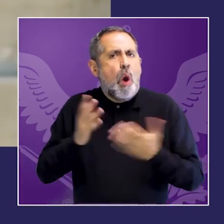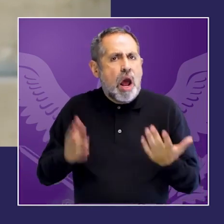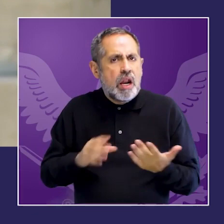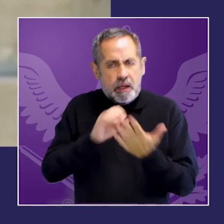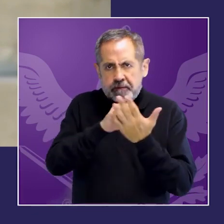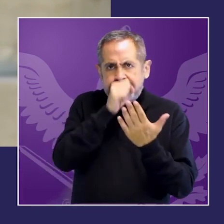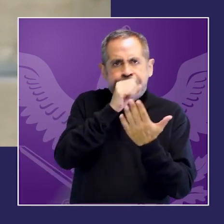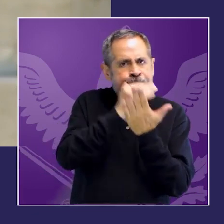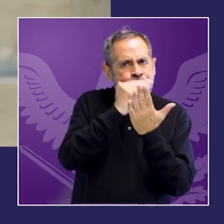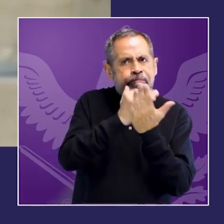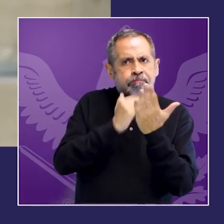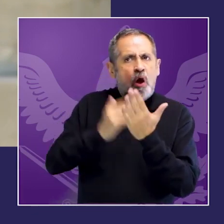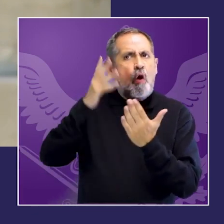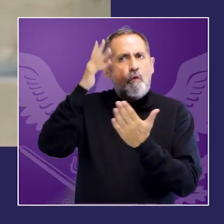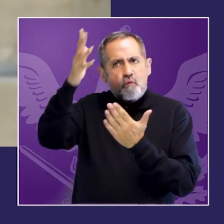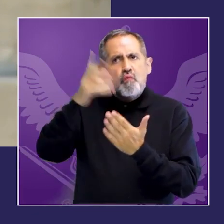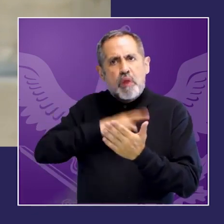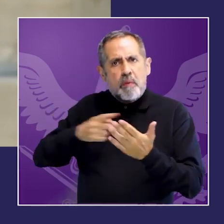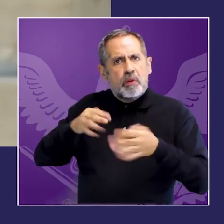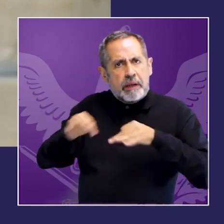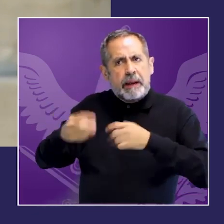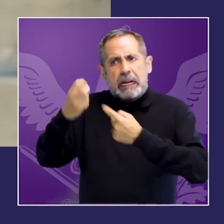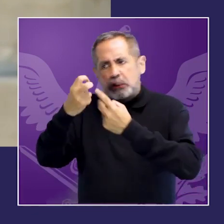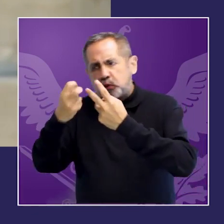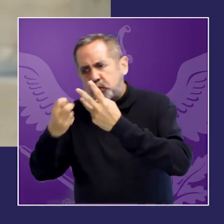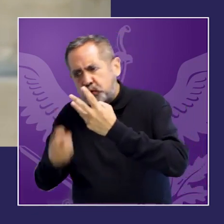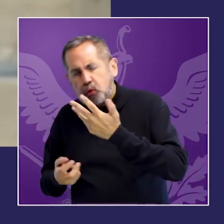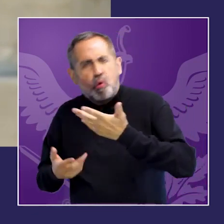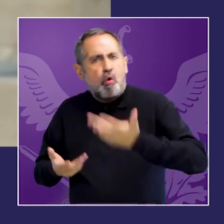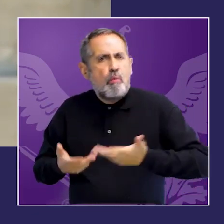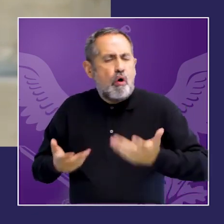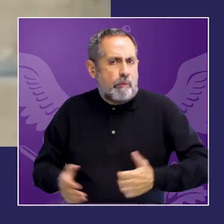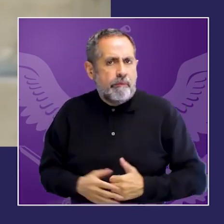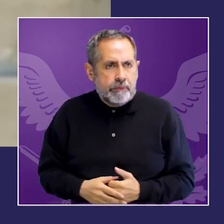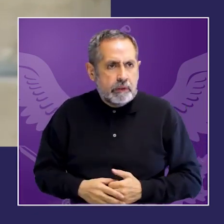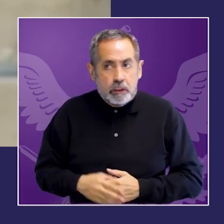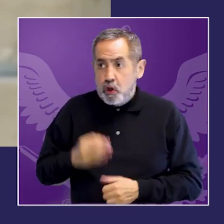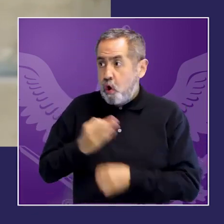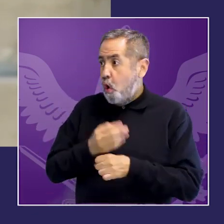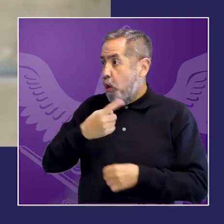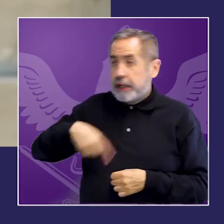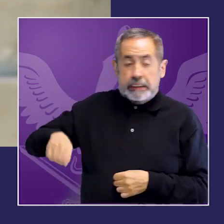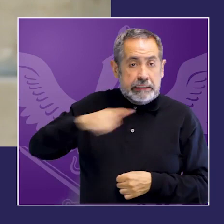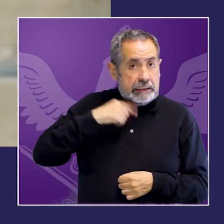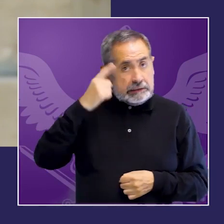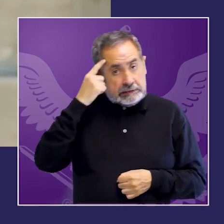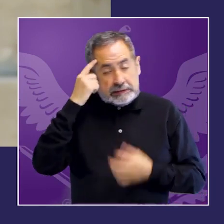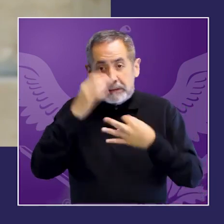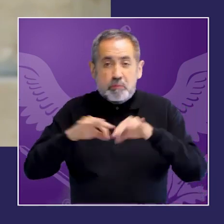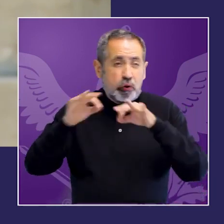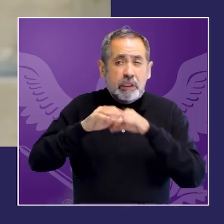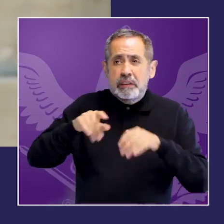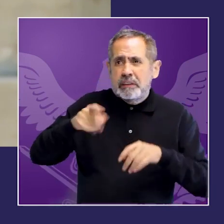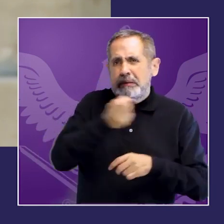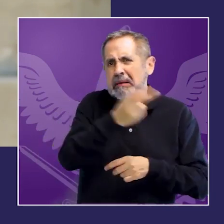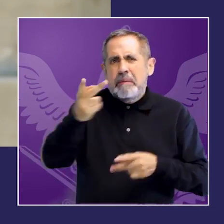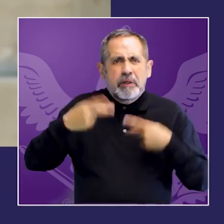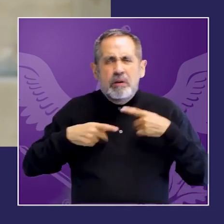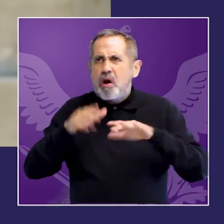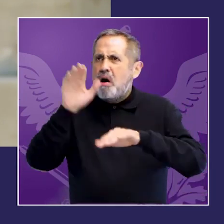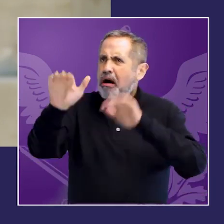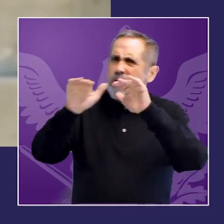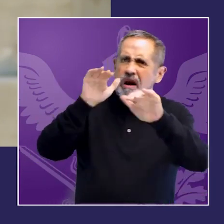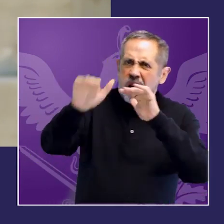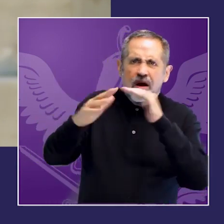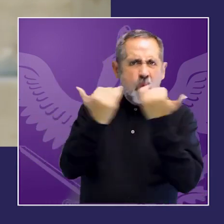volumen las voces que cuestionan la igualdad de género como estrategia central para el desarrollo que cuestionan la relevancia y la